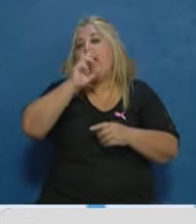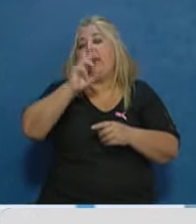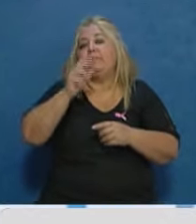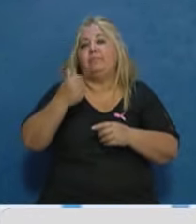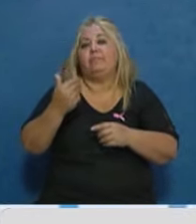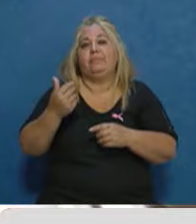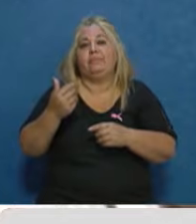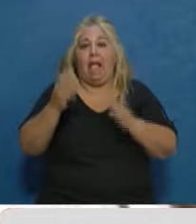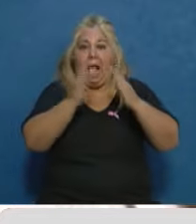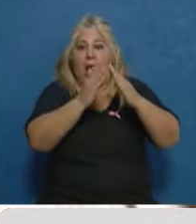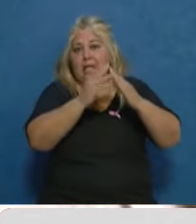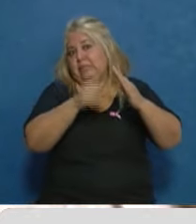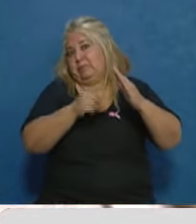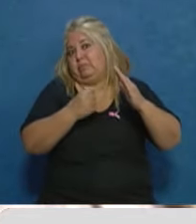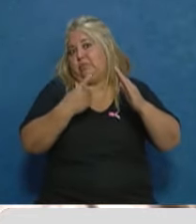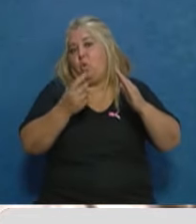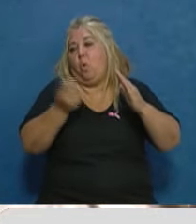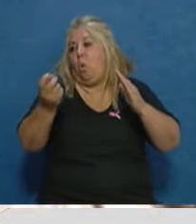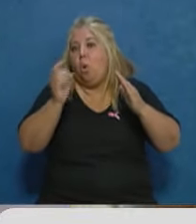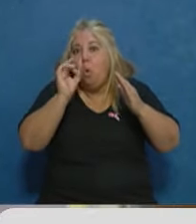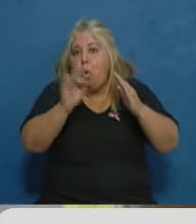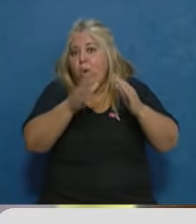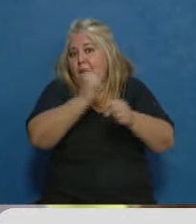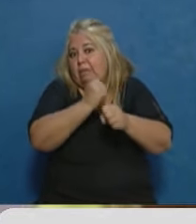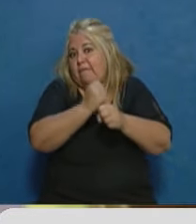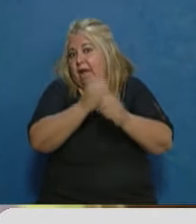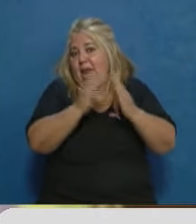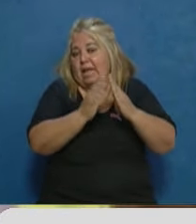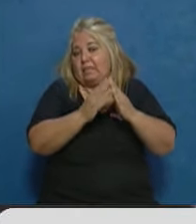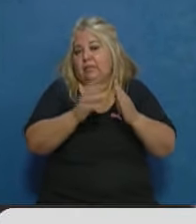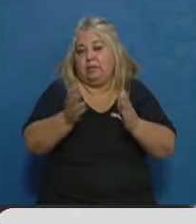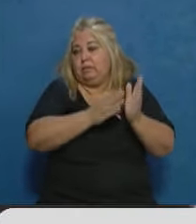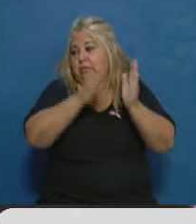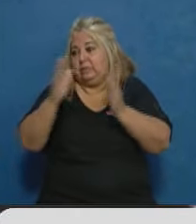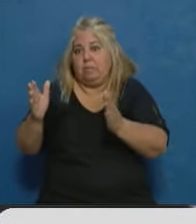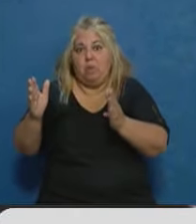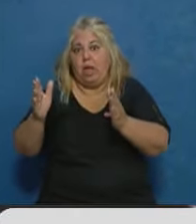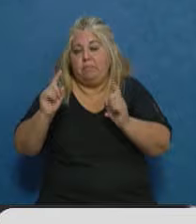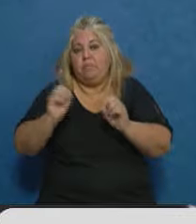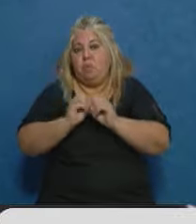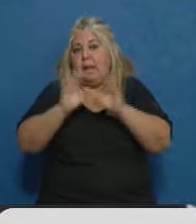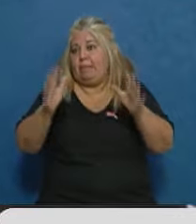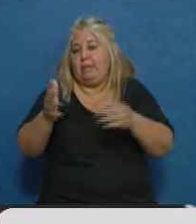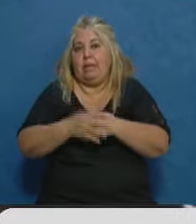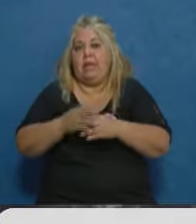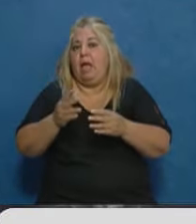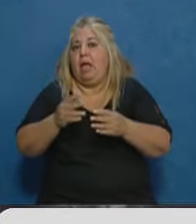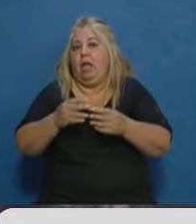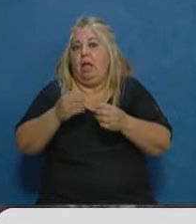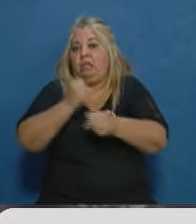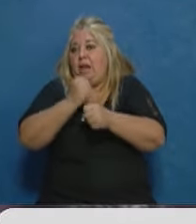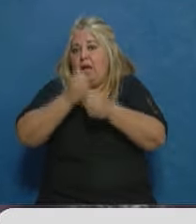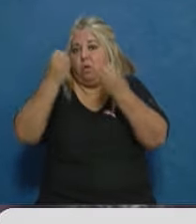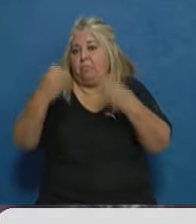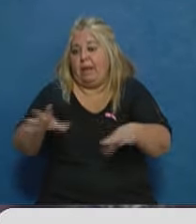empleo. Mujeres mayores jefas de hogar que perdieron empleo durante esta temporada de lo que va del 2020. Desde el